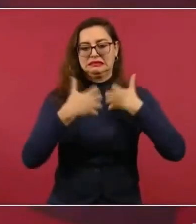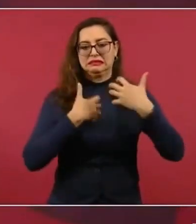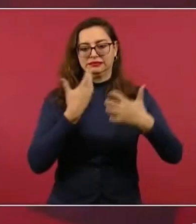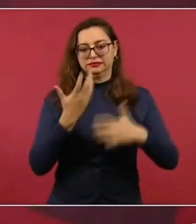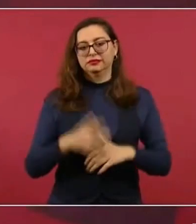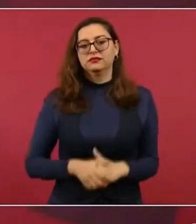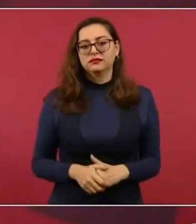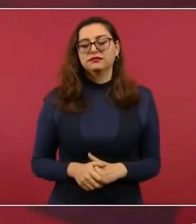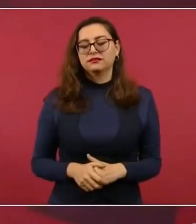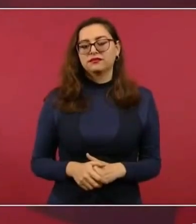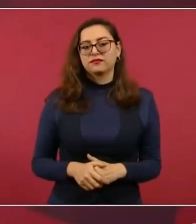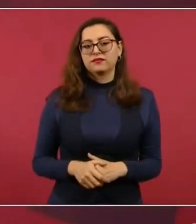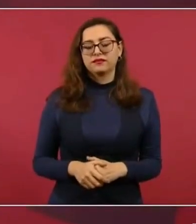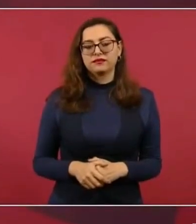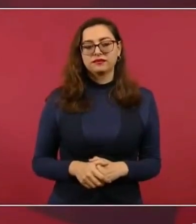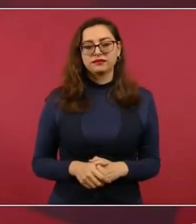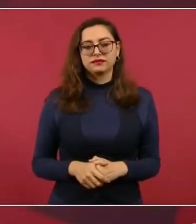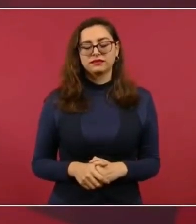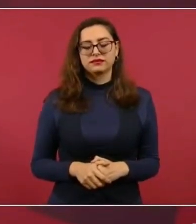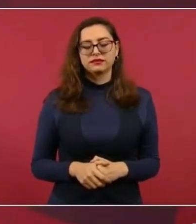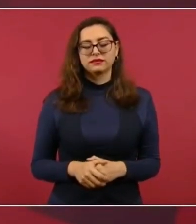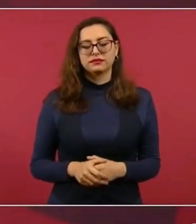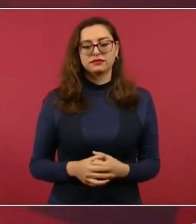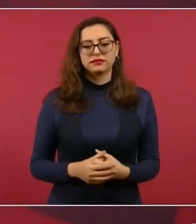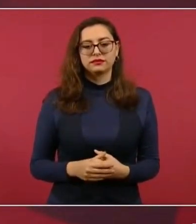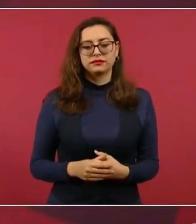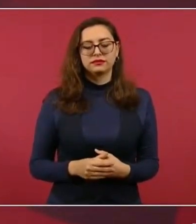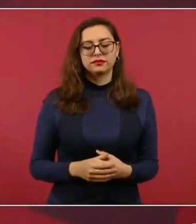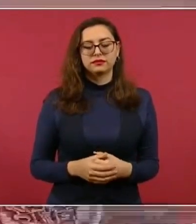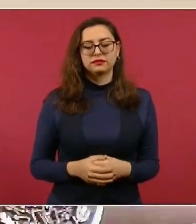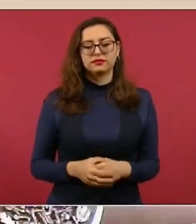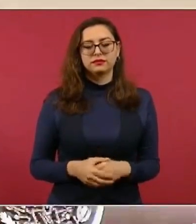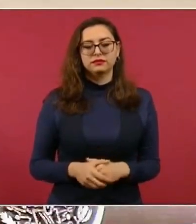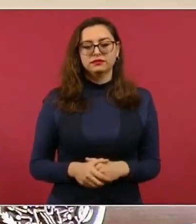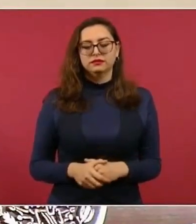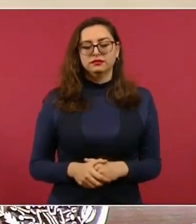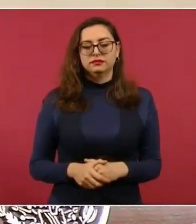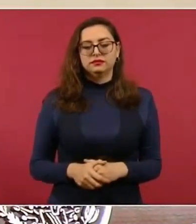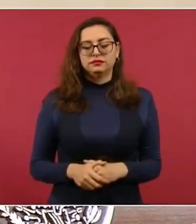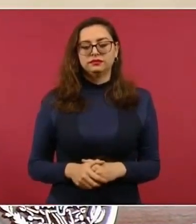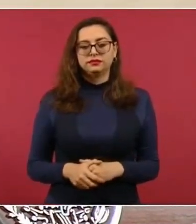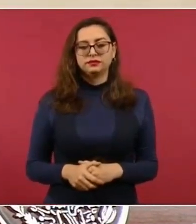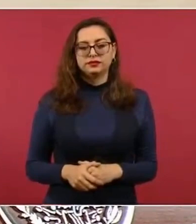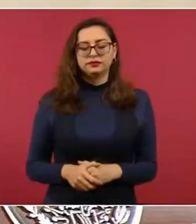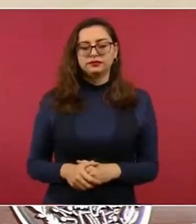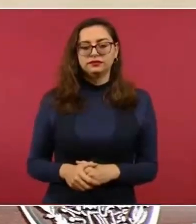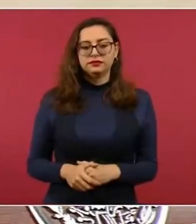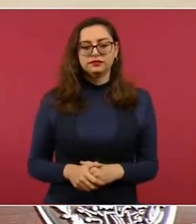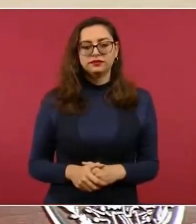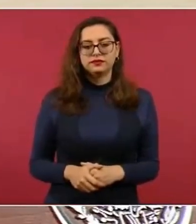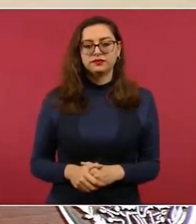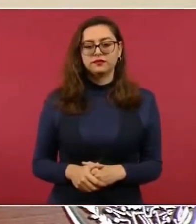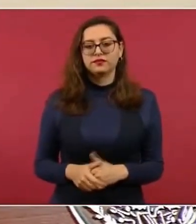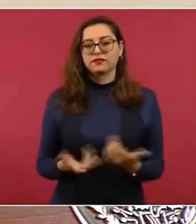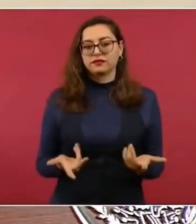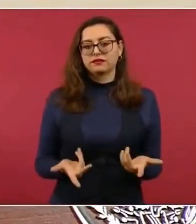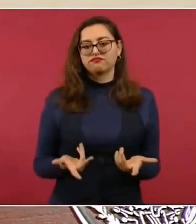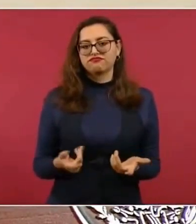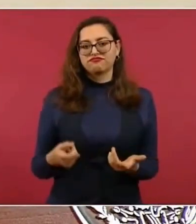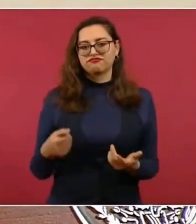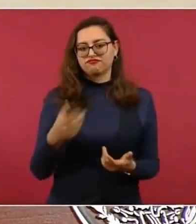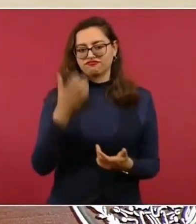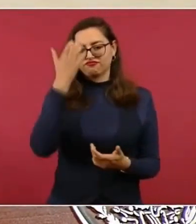ilícita de combustible, o sea, de la perforación